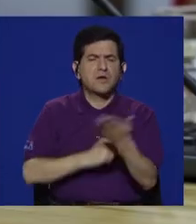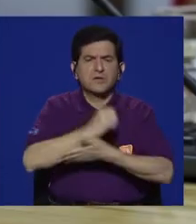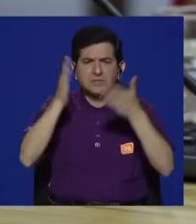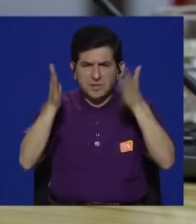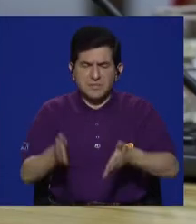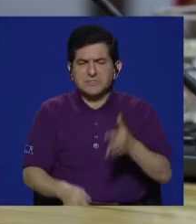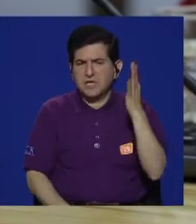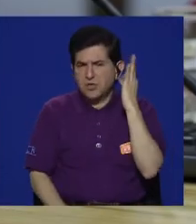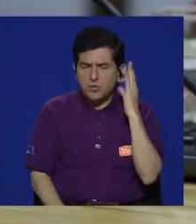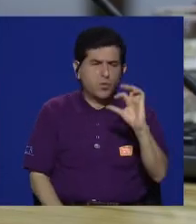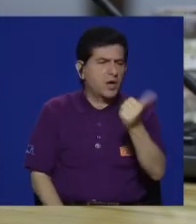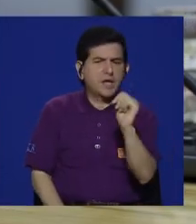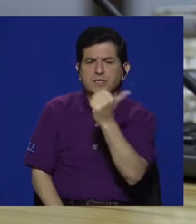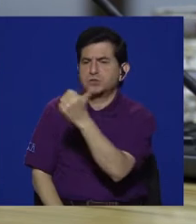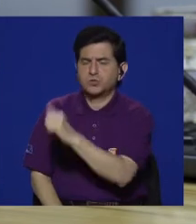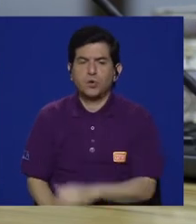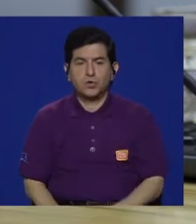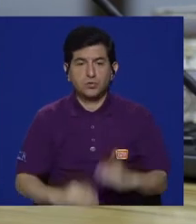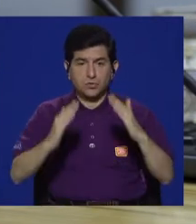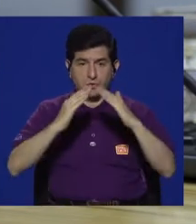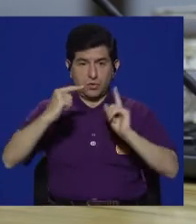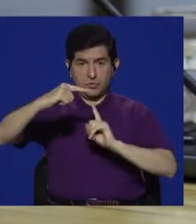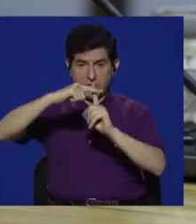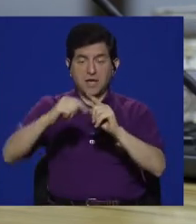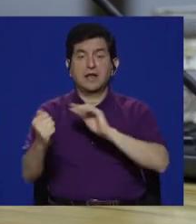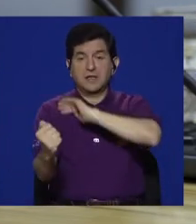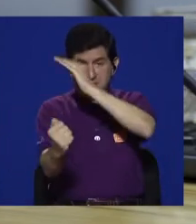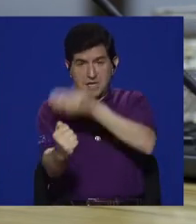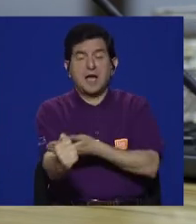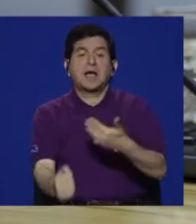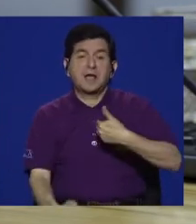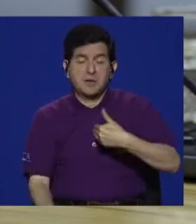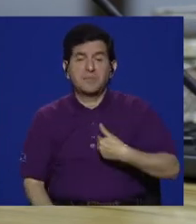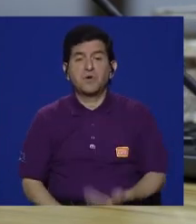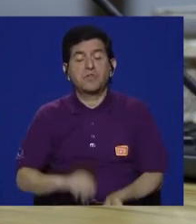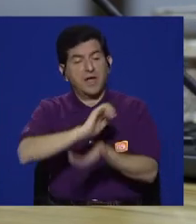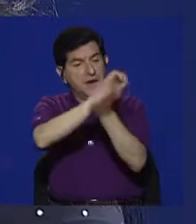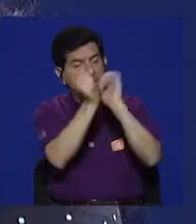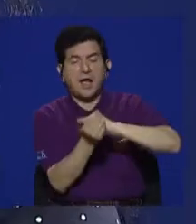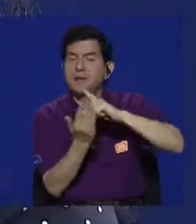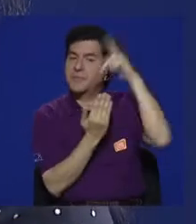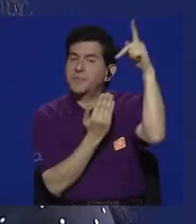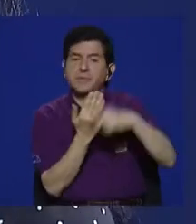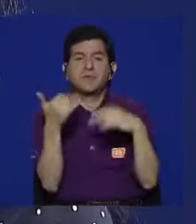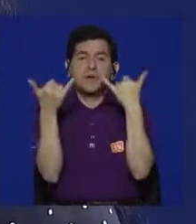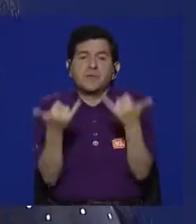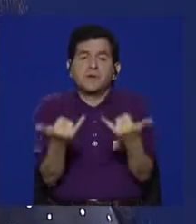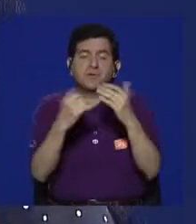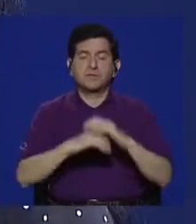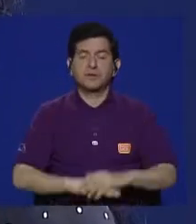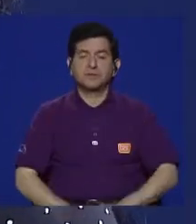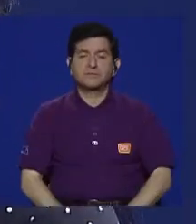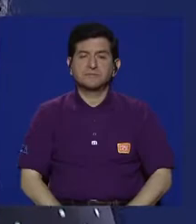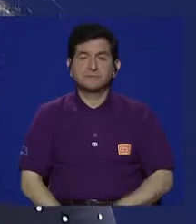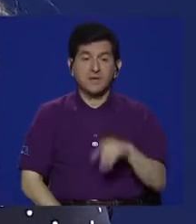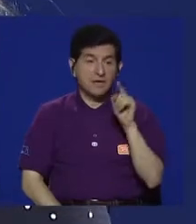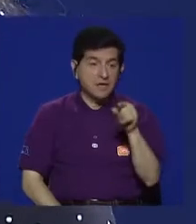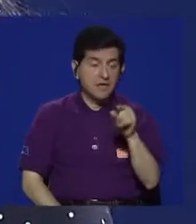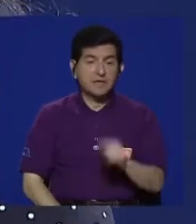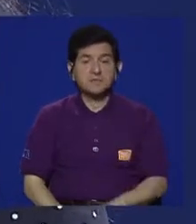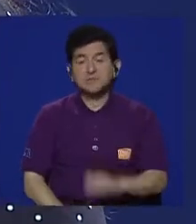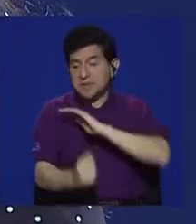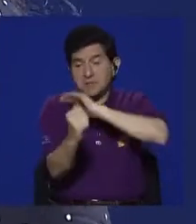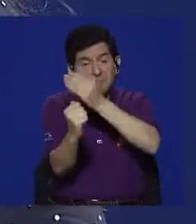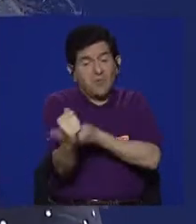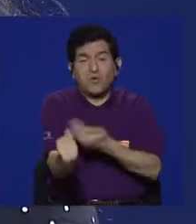muchas voces, campesinos, mujeres y demás. Entonces, la iglesia, como tiene esa potestad, decide cambiar la programación. Y esto,